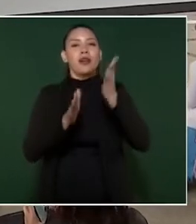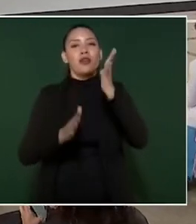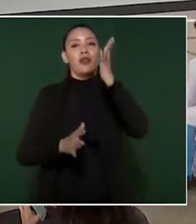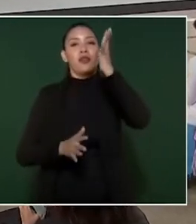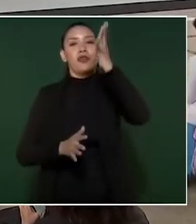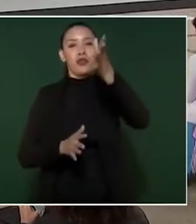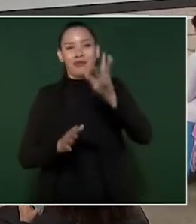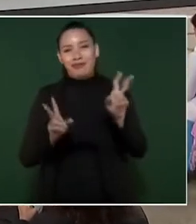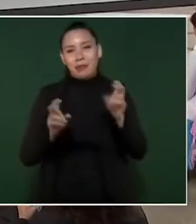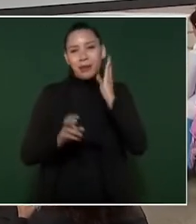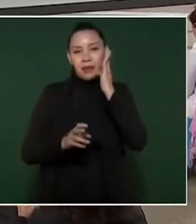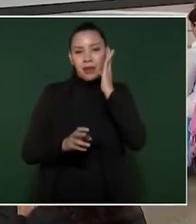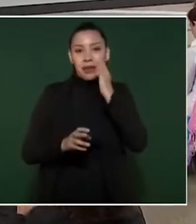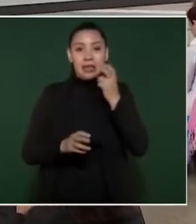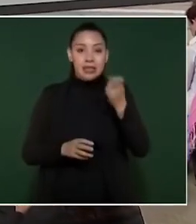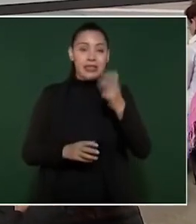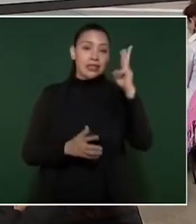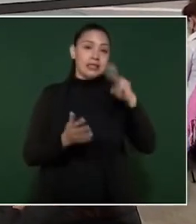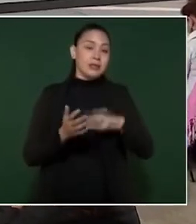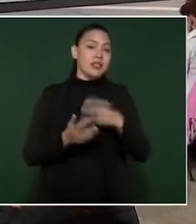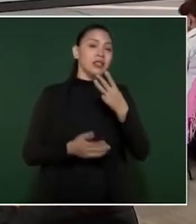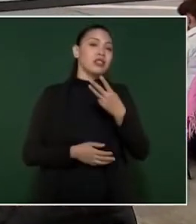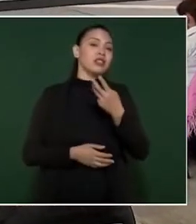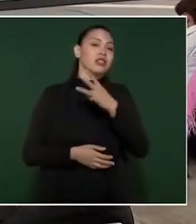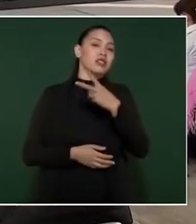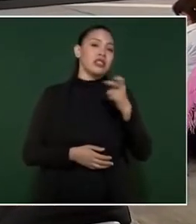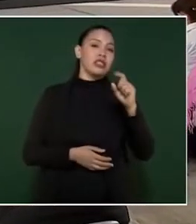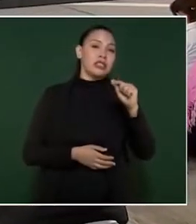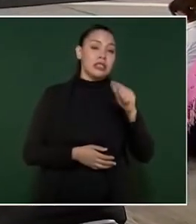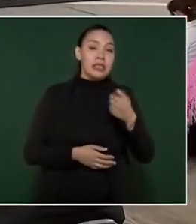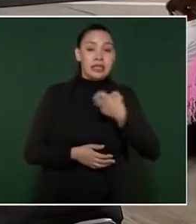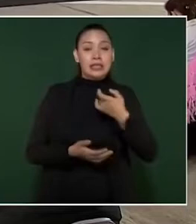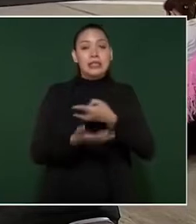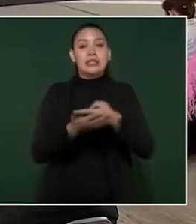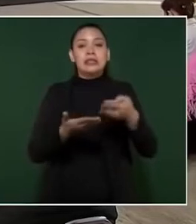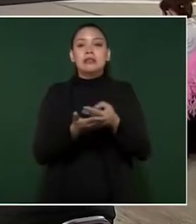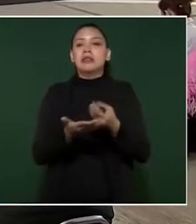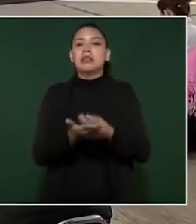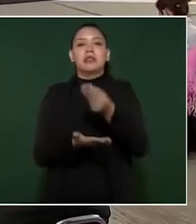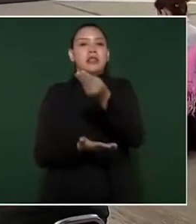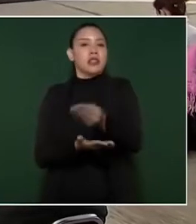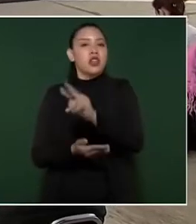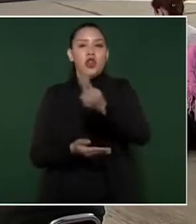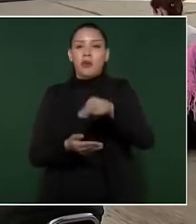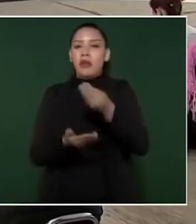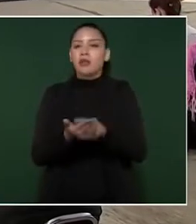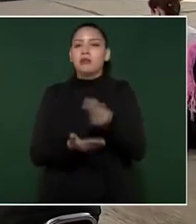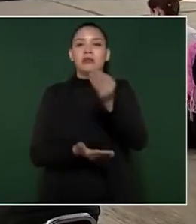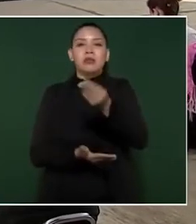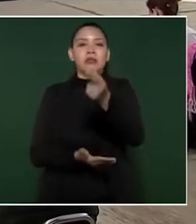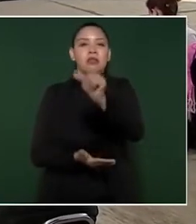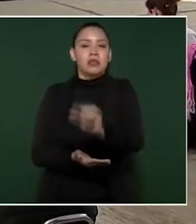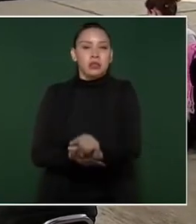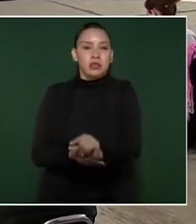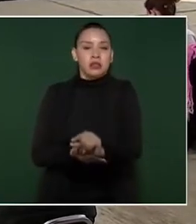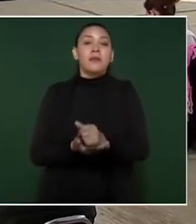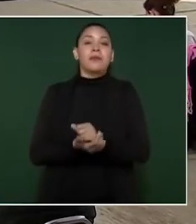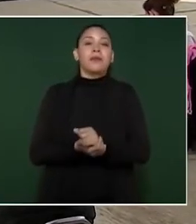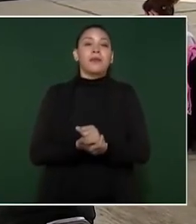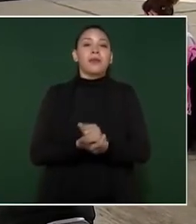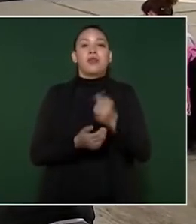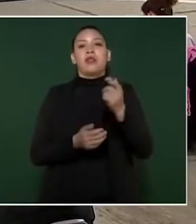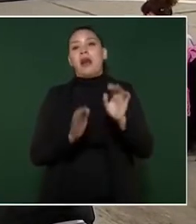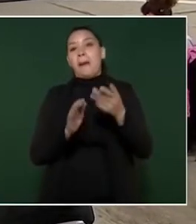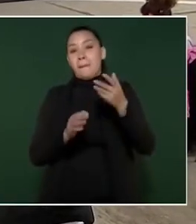Estos tres mil 270 jóvenes reciben un salario mínimo, que en el caso del